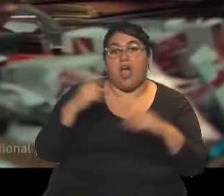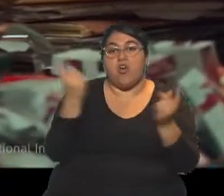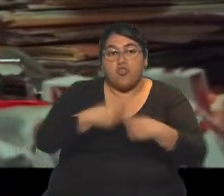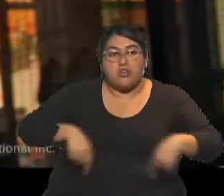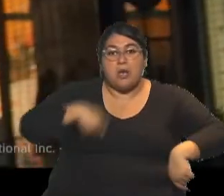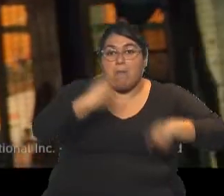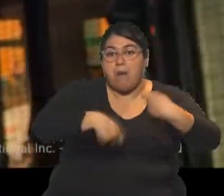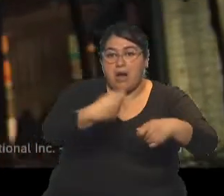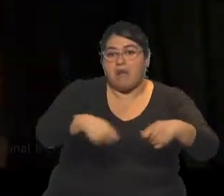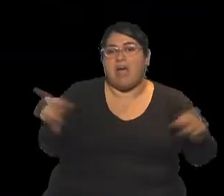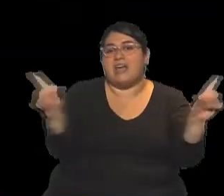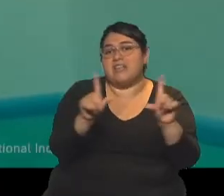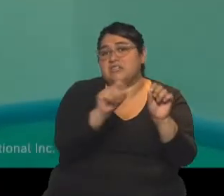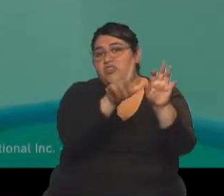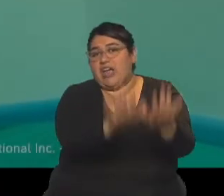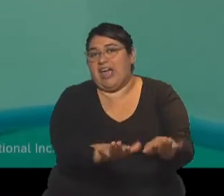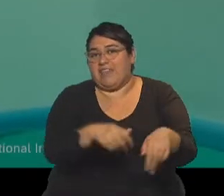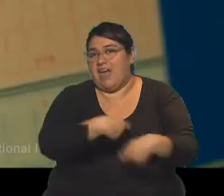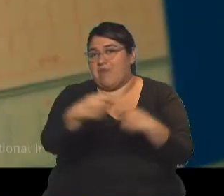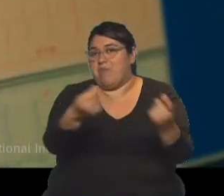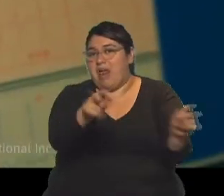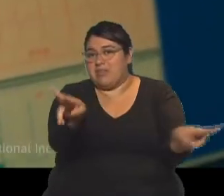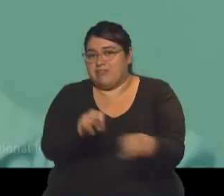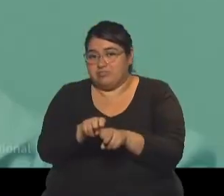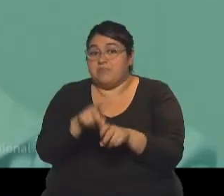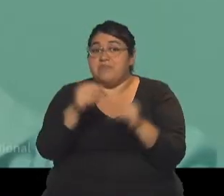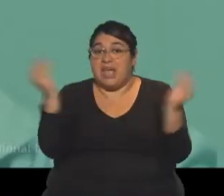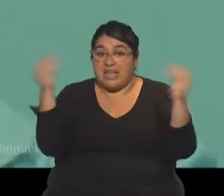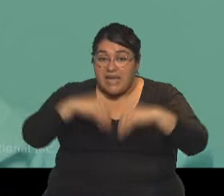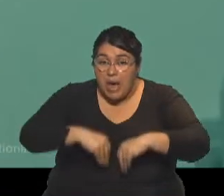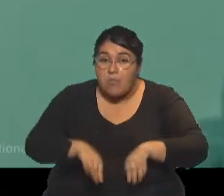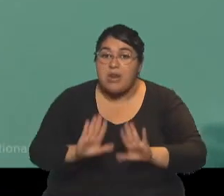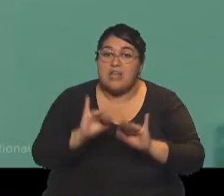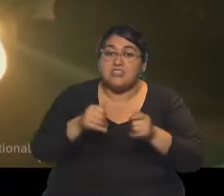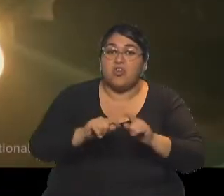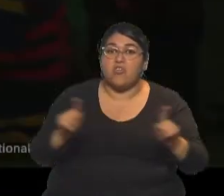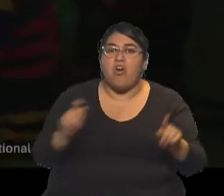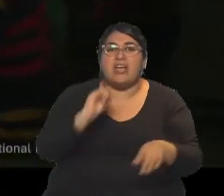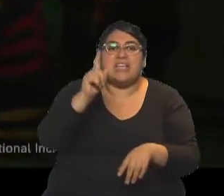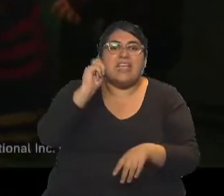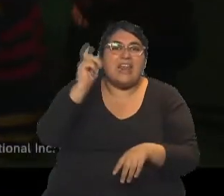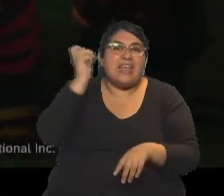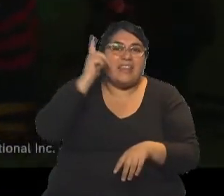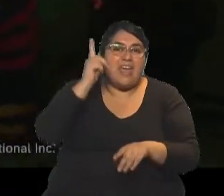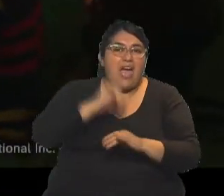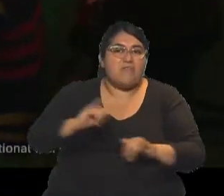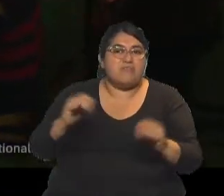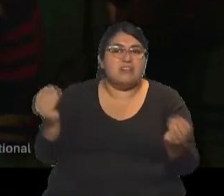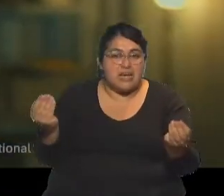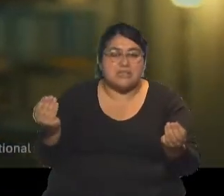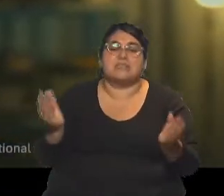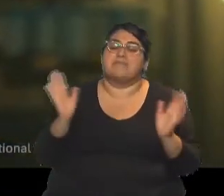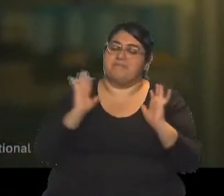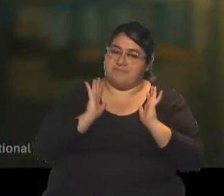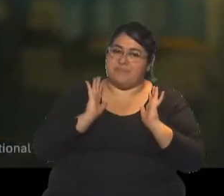que habías pagado y te quedabas con el televisor que habías comprado. ¿Qué pasó? ¿Se viene la quiebra? ¿La posible quiebra? ¿A quién se le ocurrió esta campaña? ¿Está llevándose todo puesto?